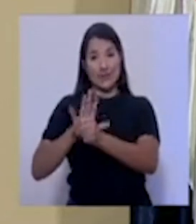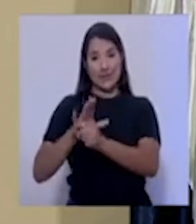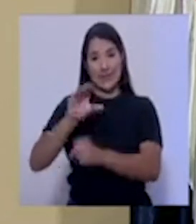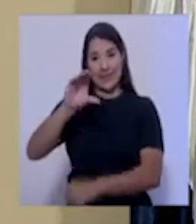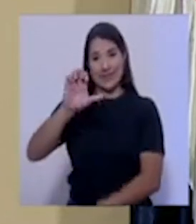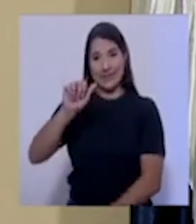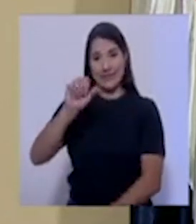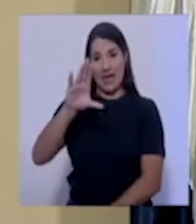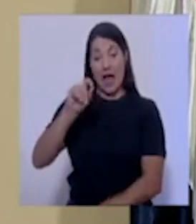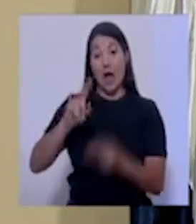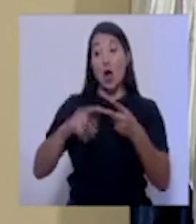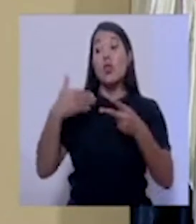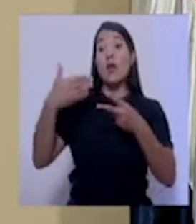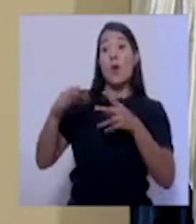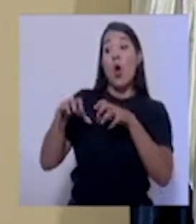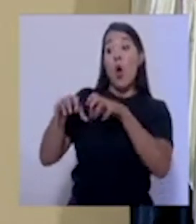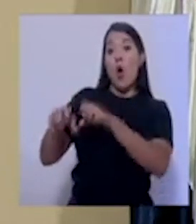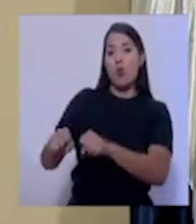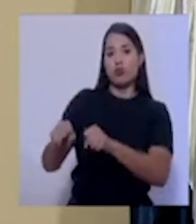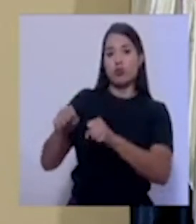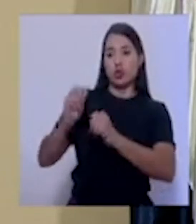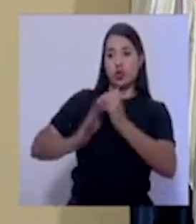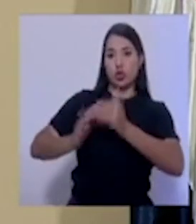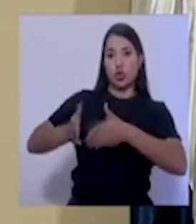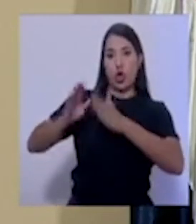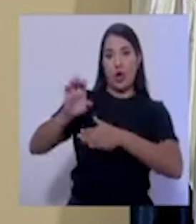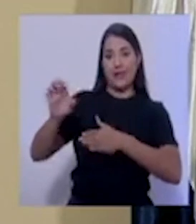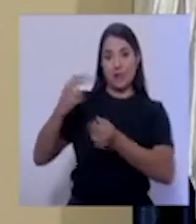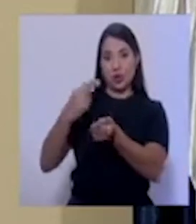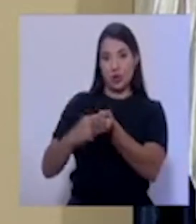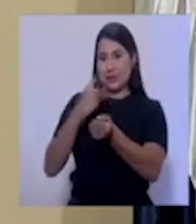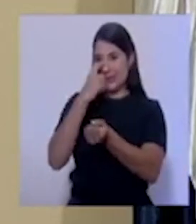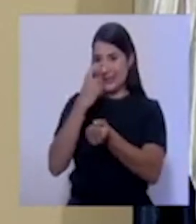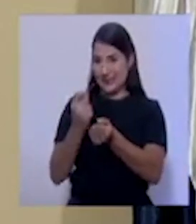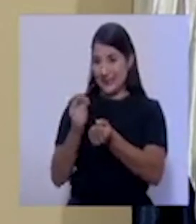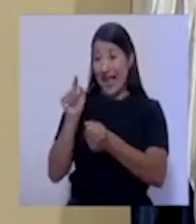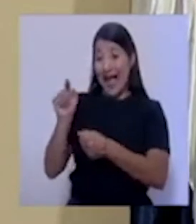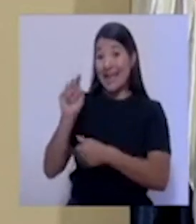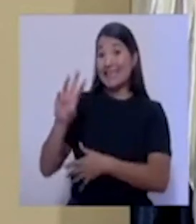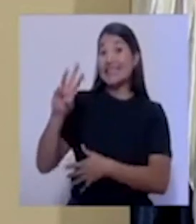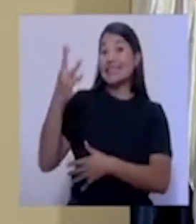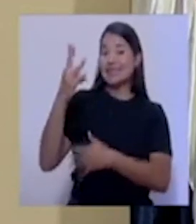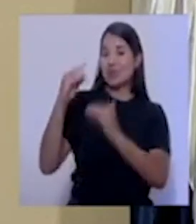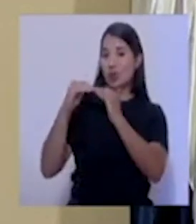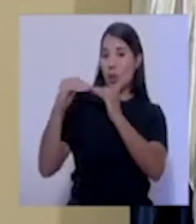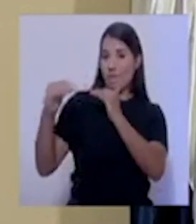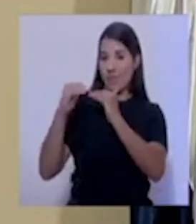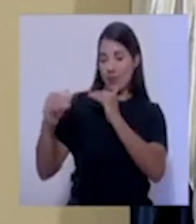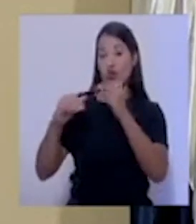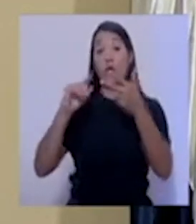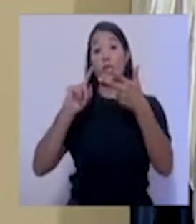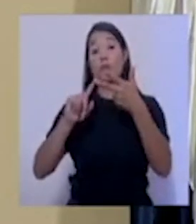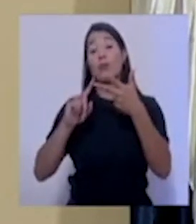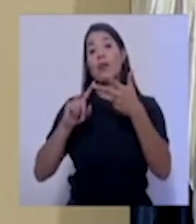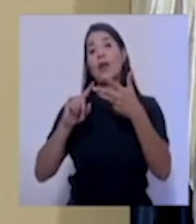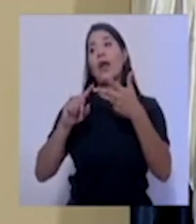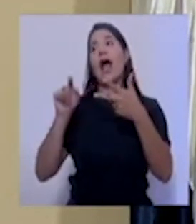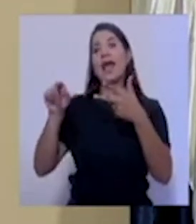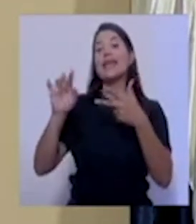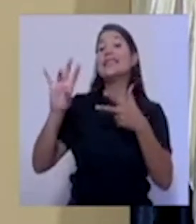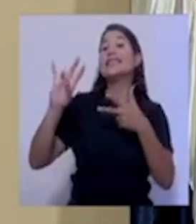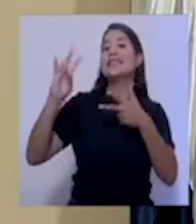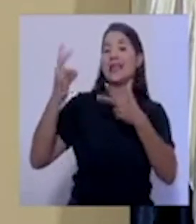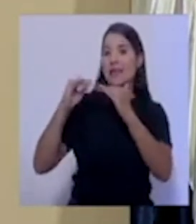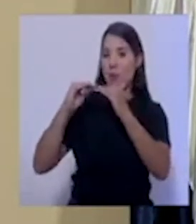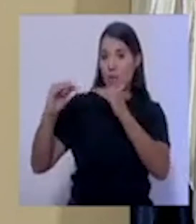del Hospital Calderón Guardia. El sexto piso, que se comenzó a utilizar para pacientes de UCI. El séptimo piso, donde ya hoy hay